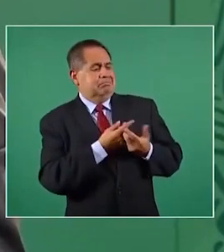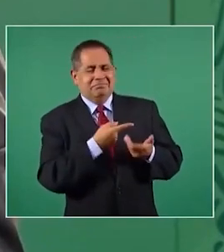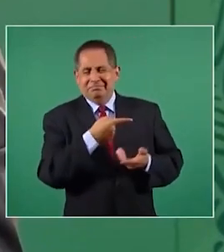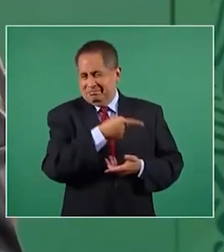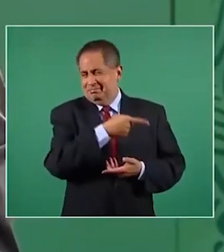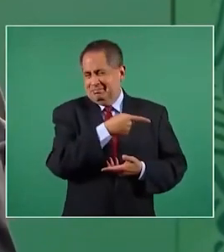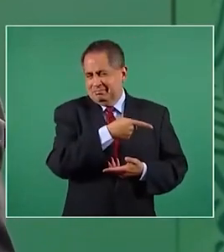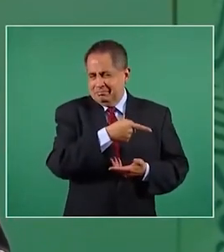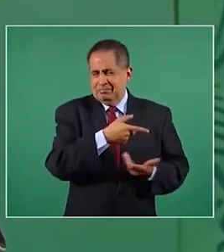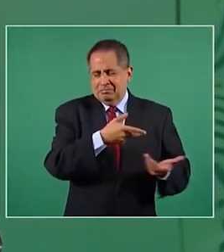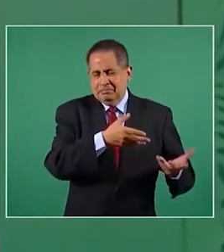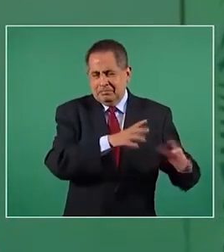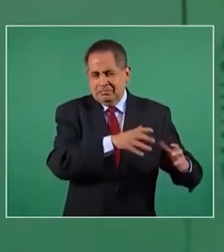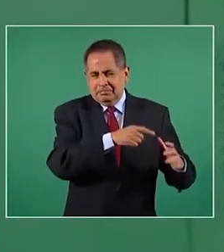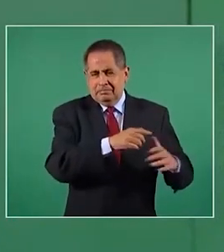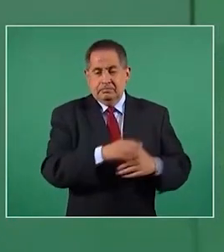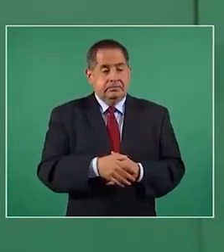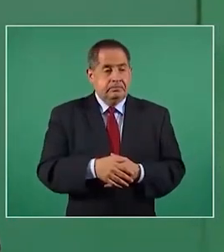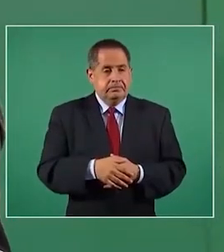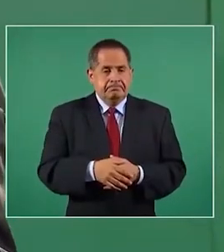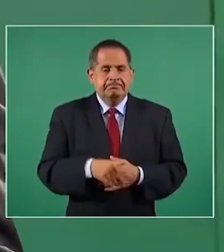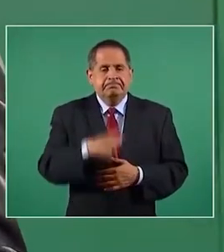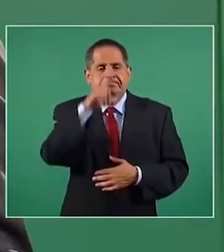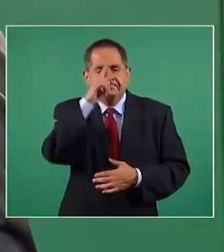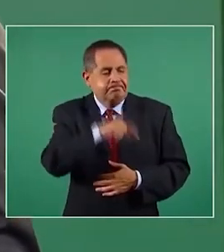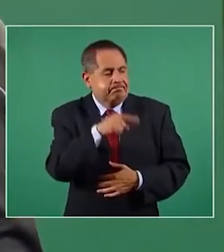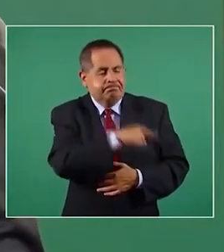bueno, no pudieron